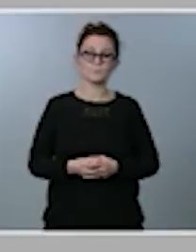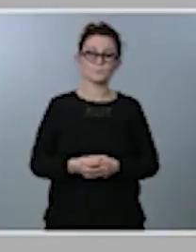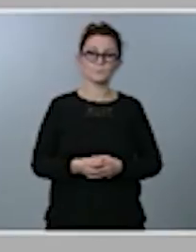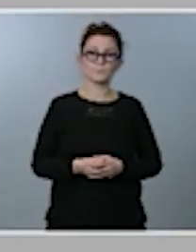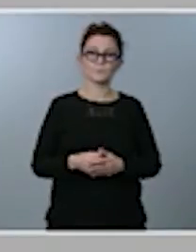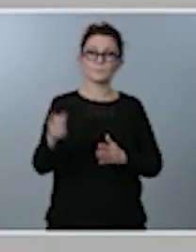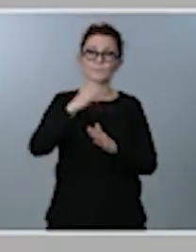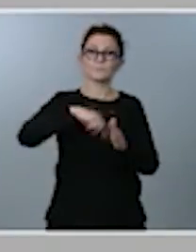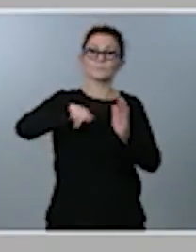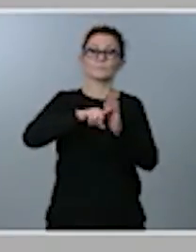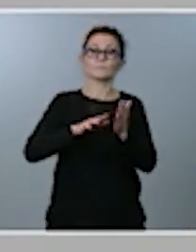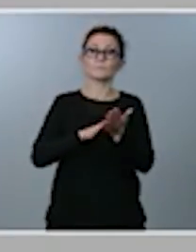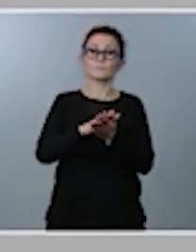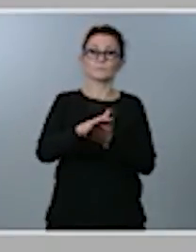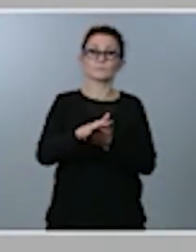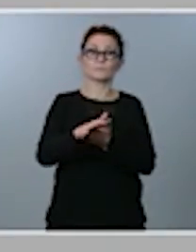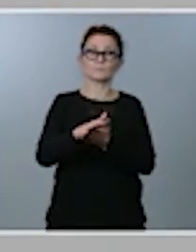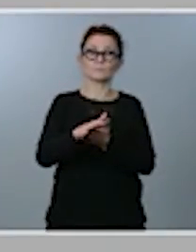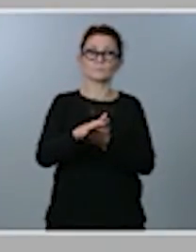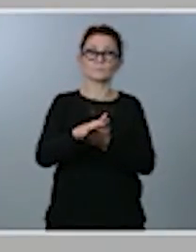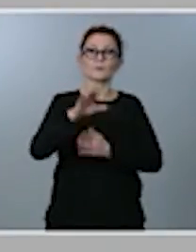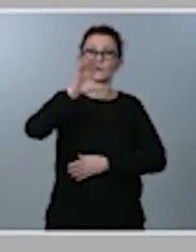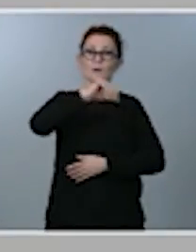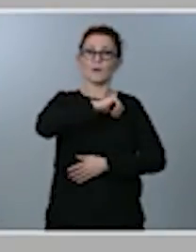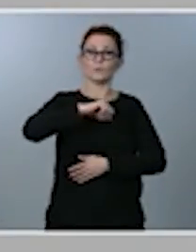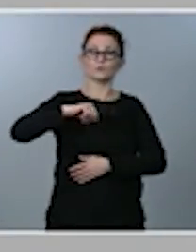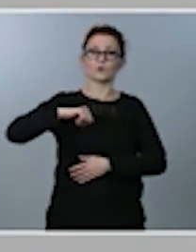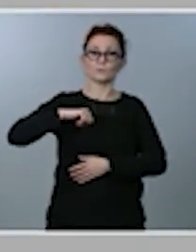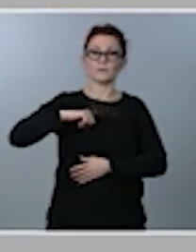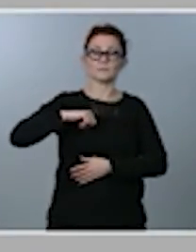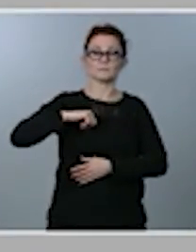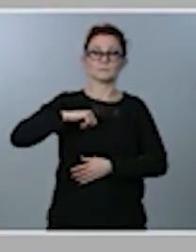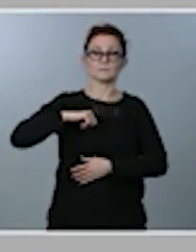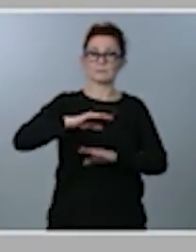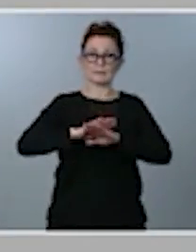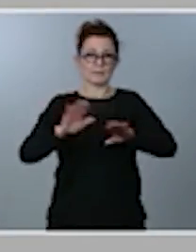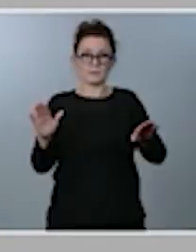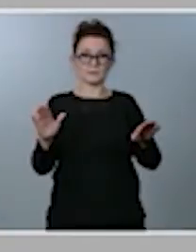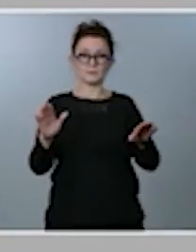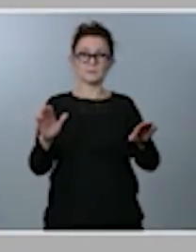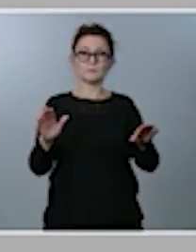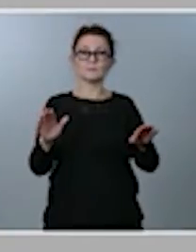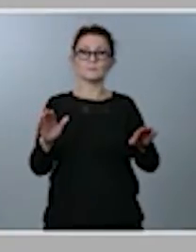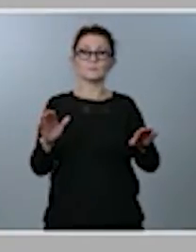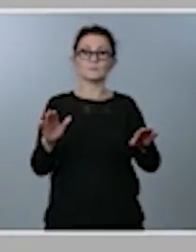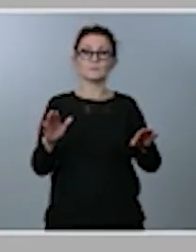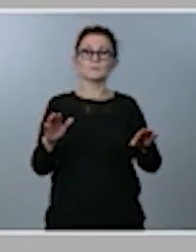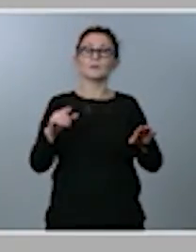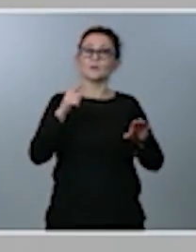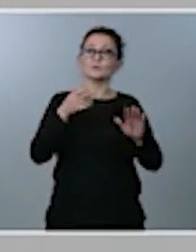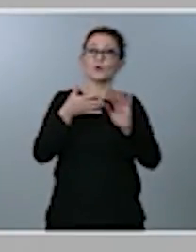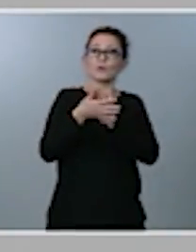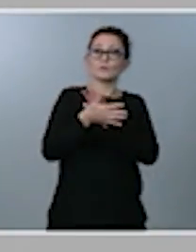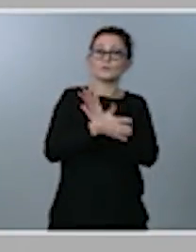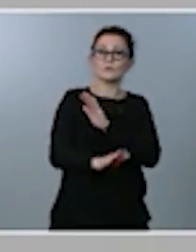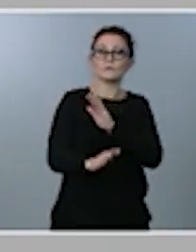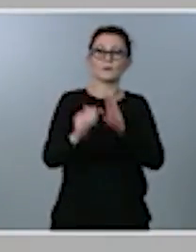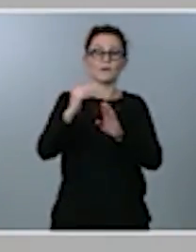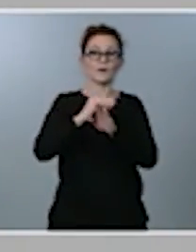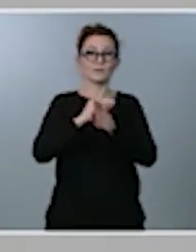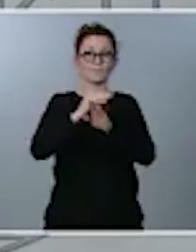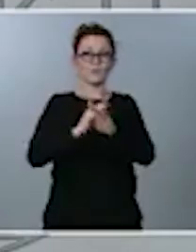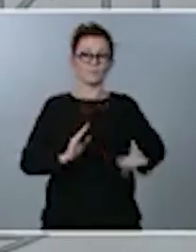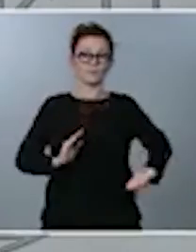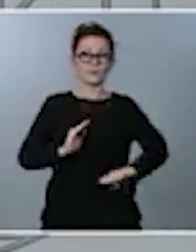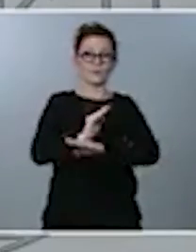en las arcas autonómicas solo y exclusivamente y, por tanto, va a permitir mejorar su nivel de financiación. Y